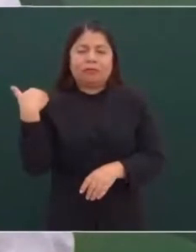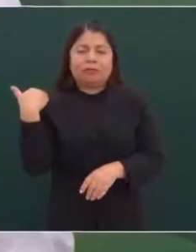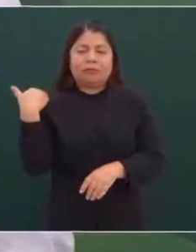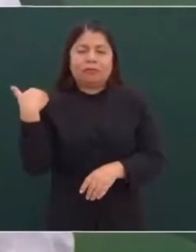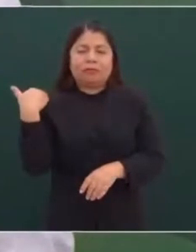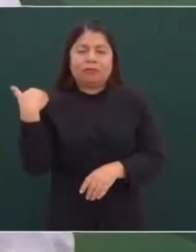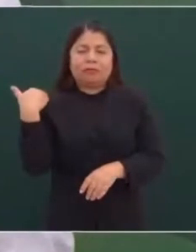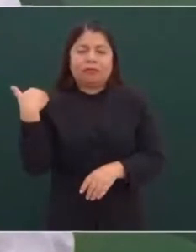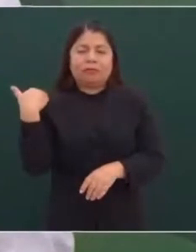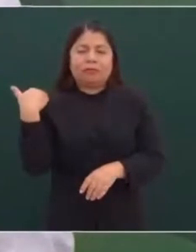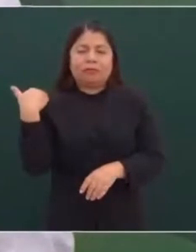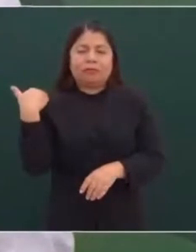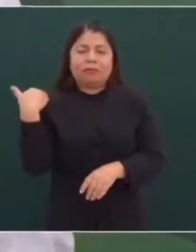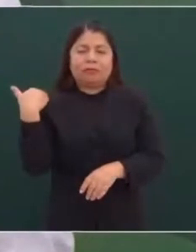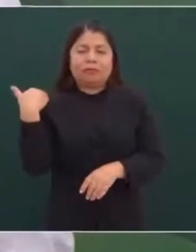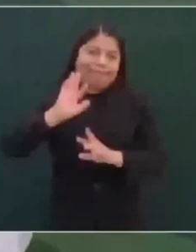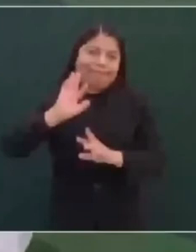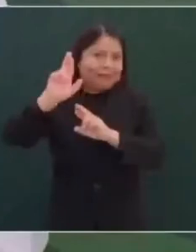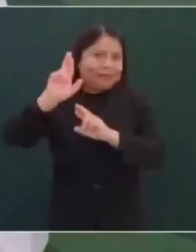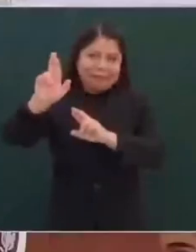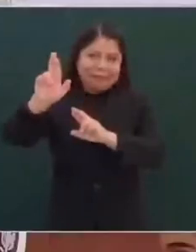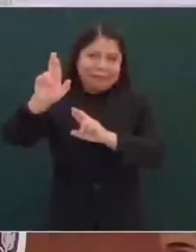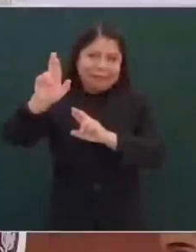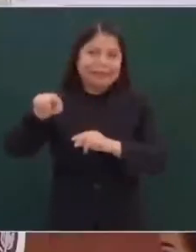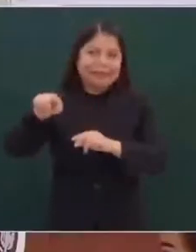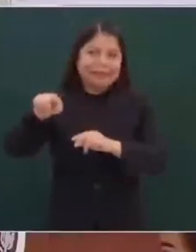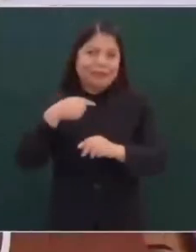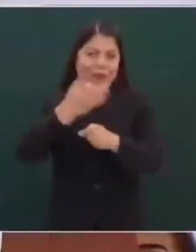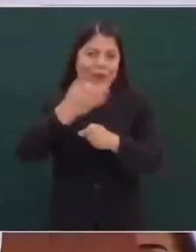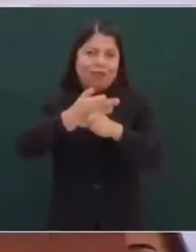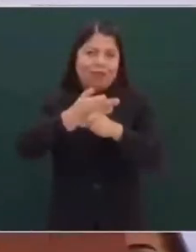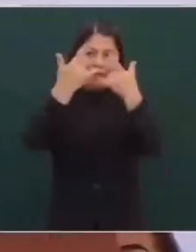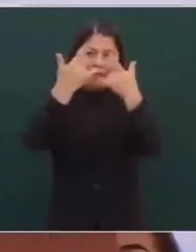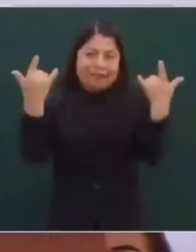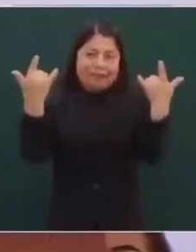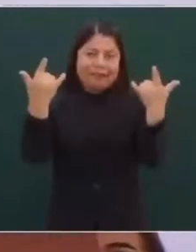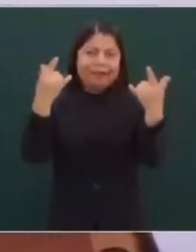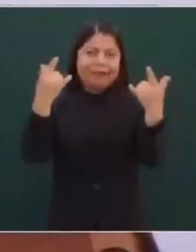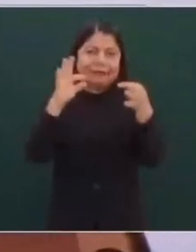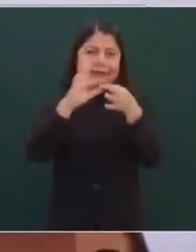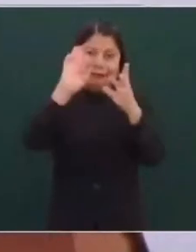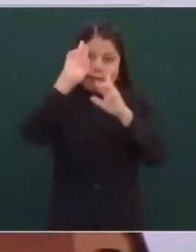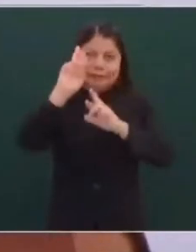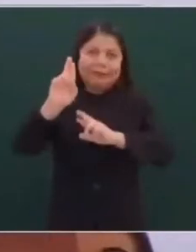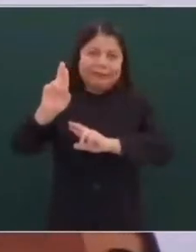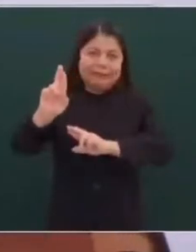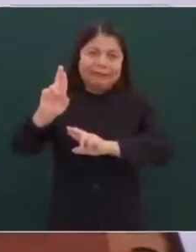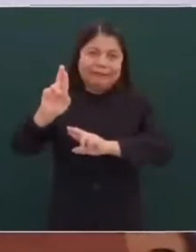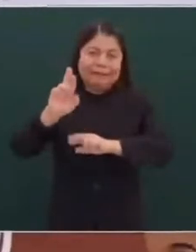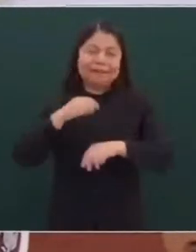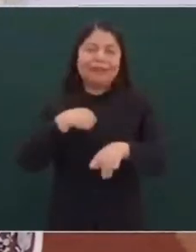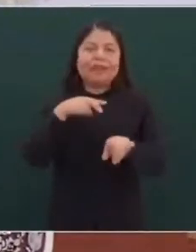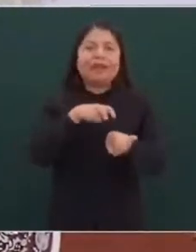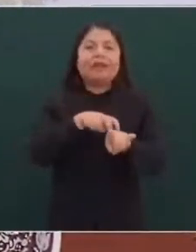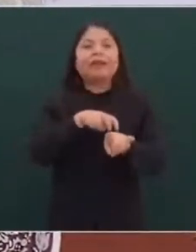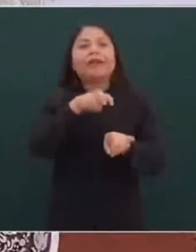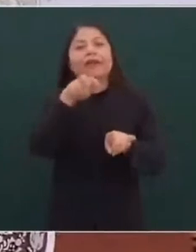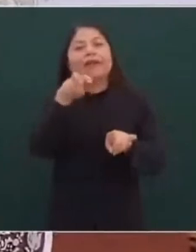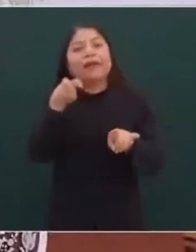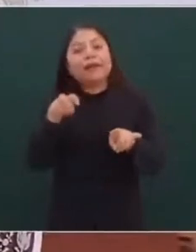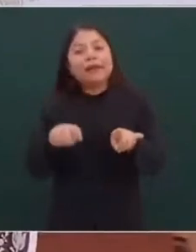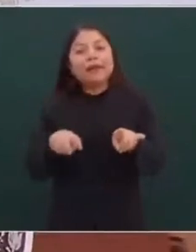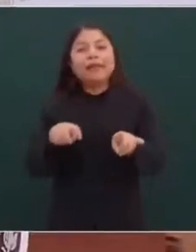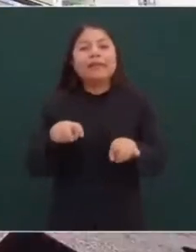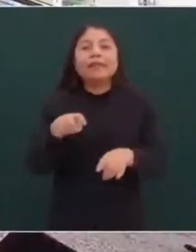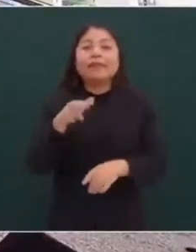Es un homenaje a él, también lo que estoy contando. Este, y me bajo, y el restaurante